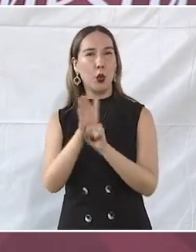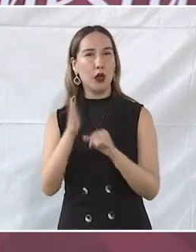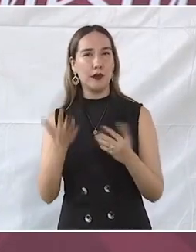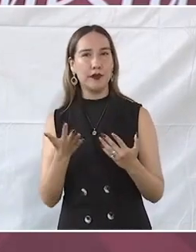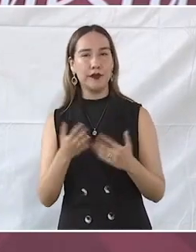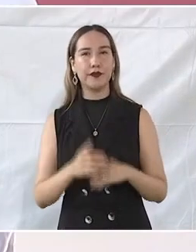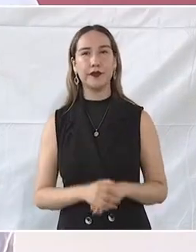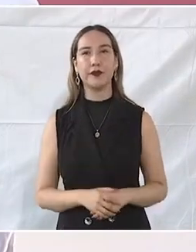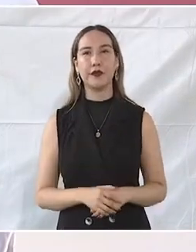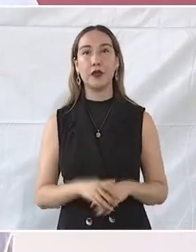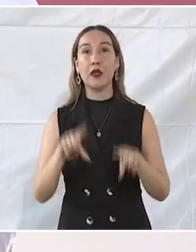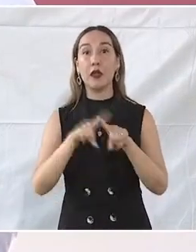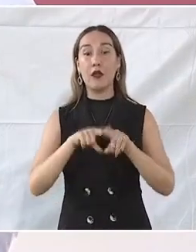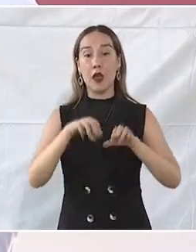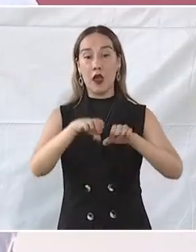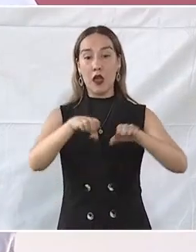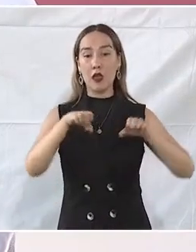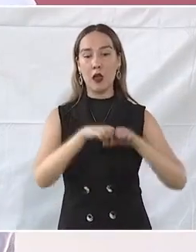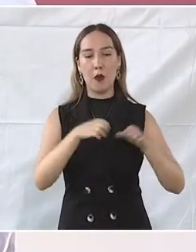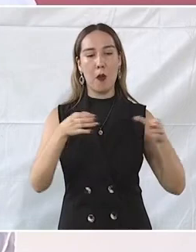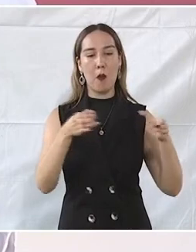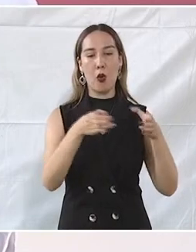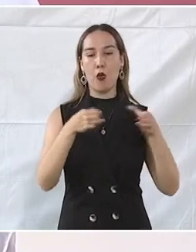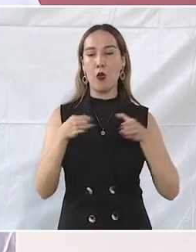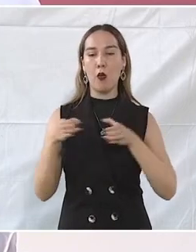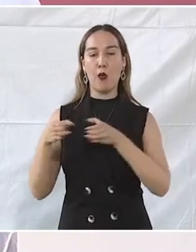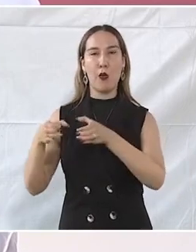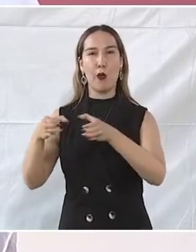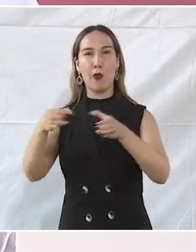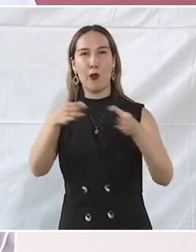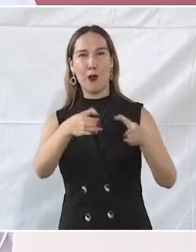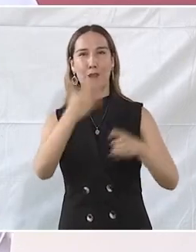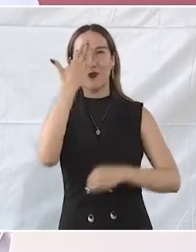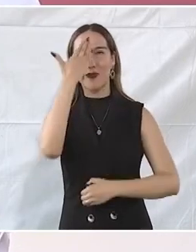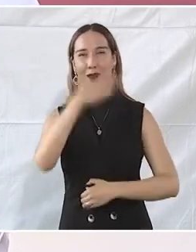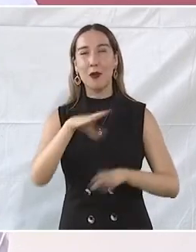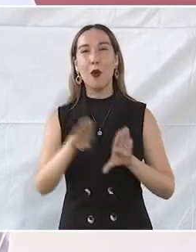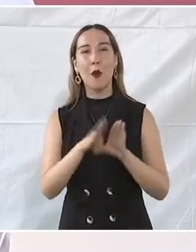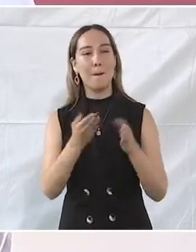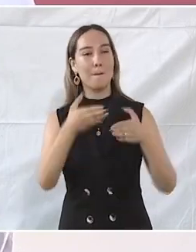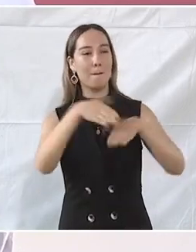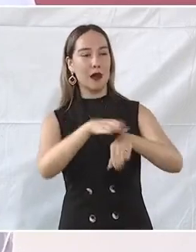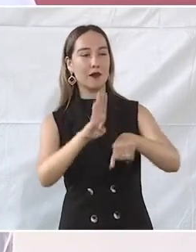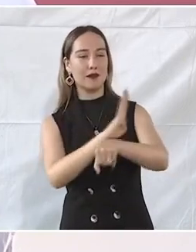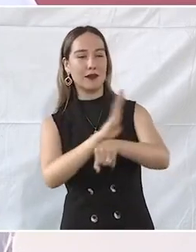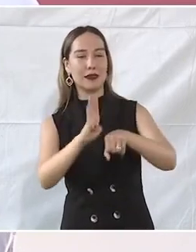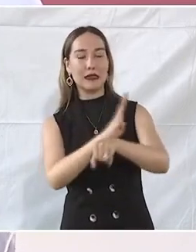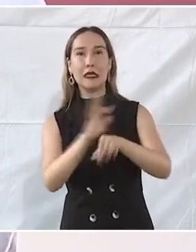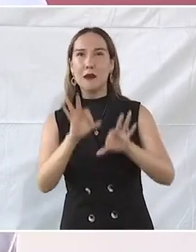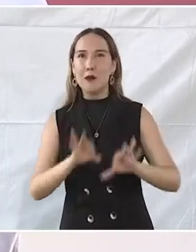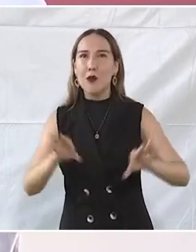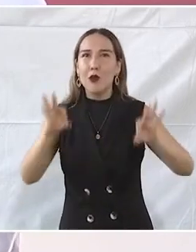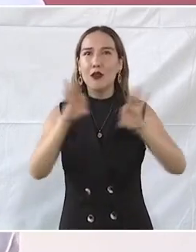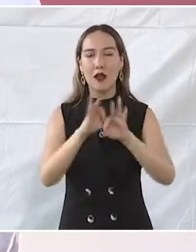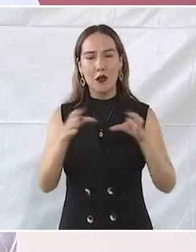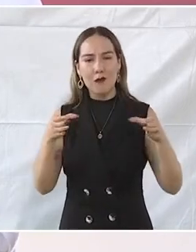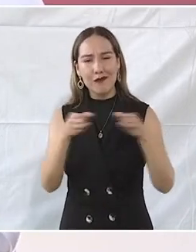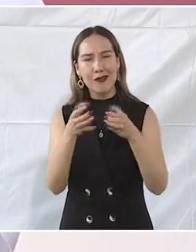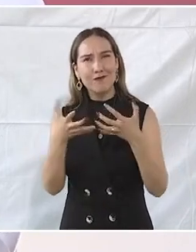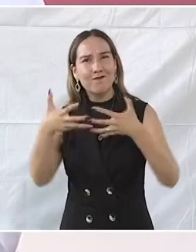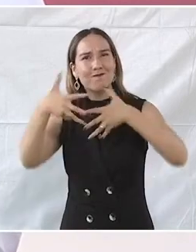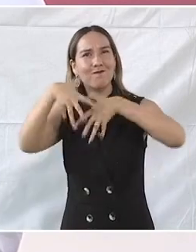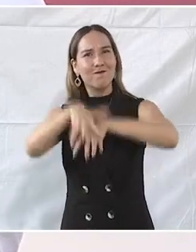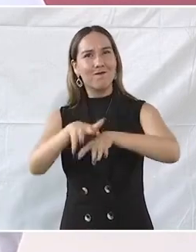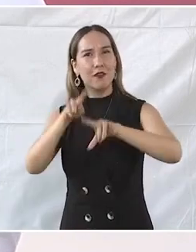conformados por quienes nos apoyan en territorio, las sucursales del banco se conviertan en centro integrador de todos los